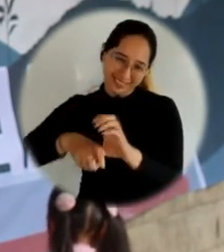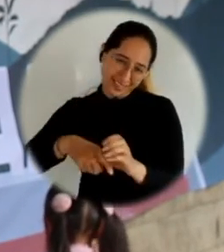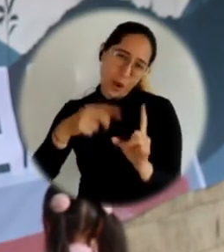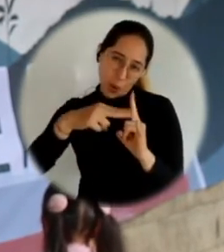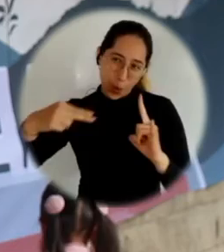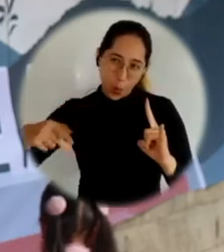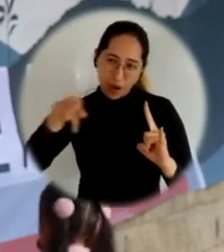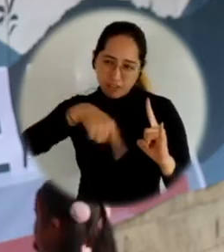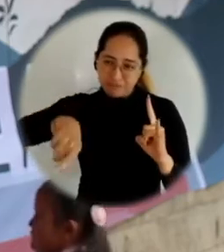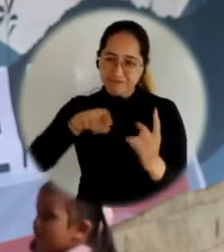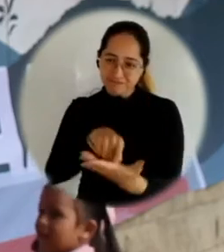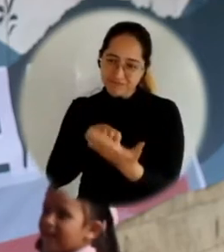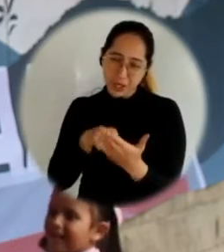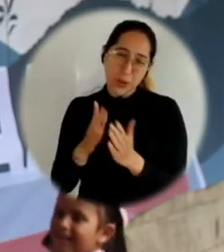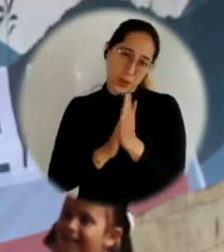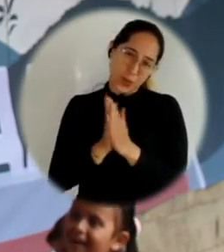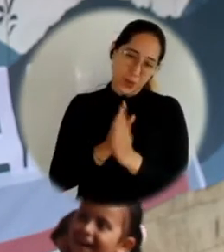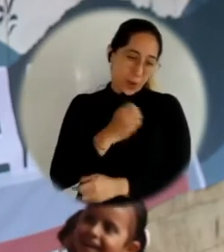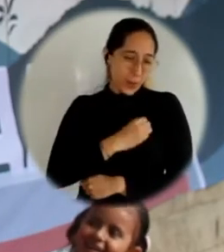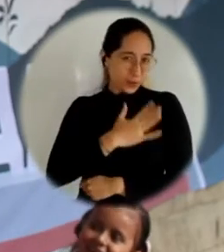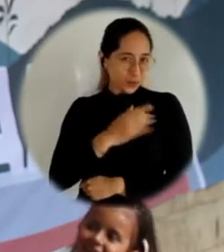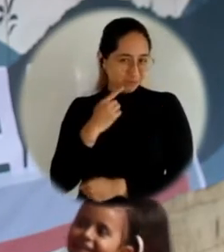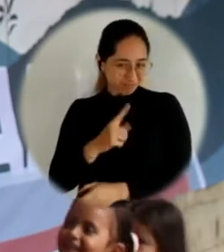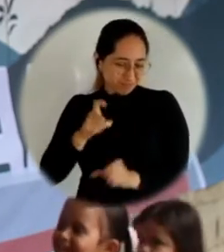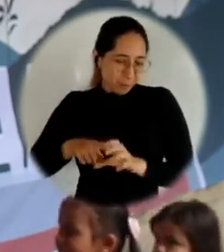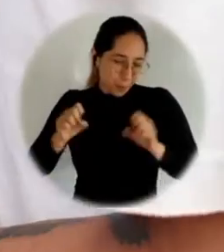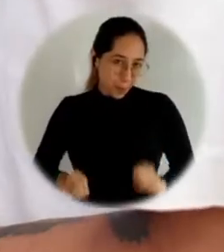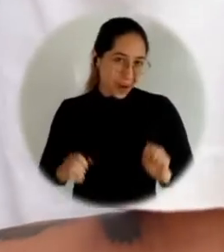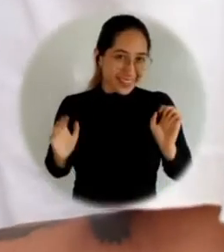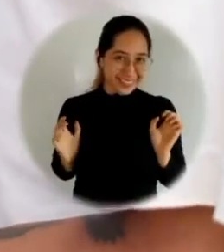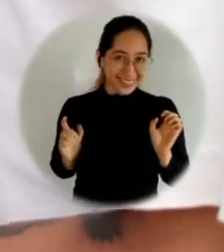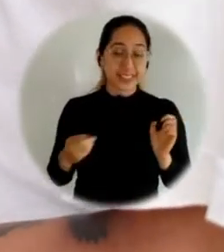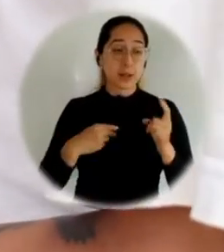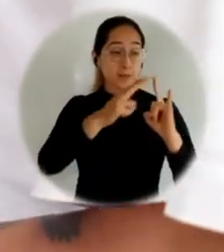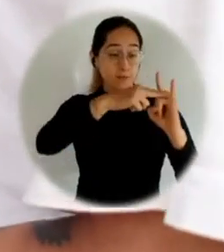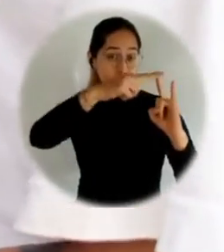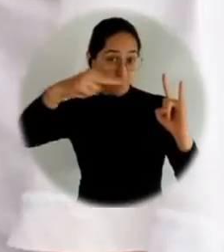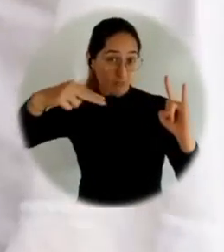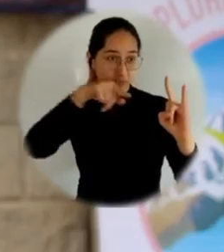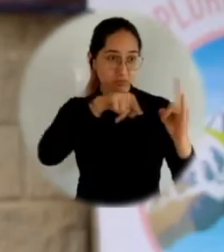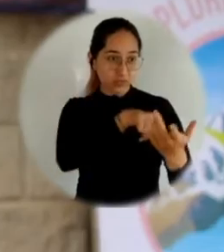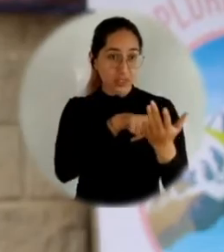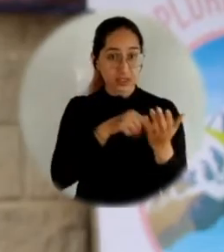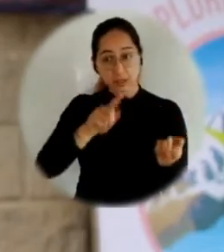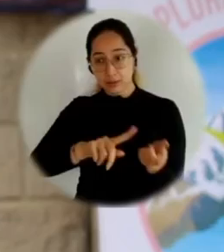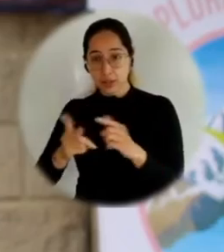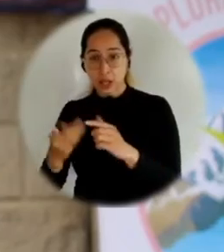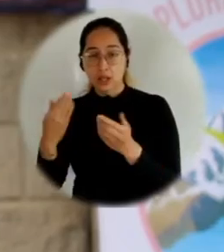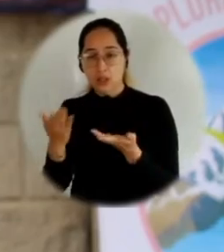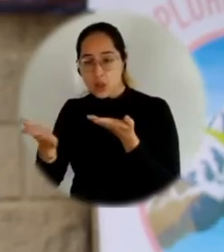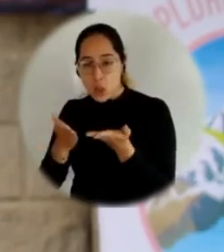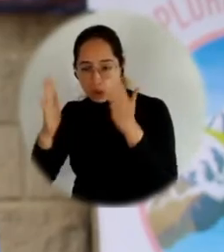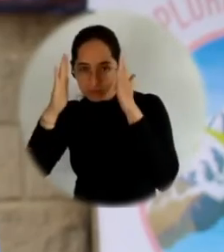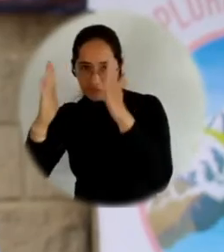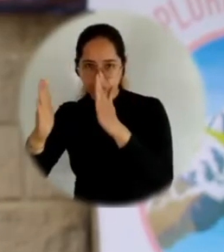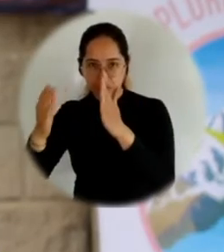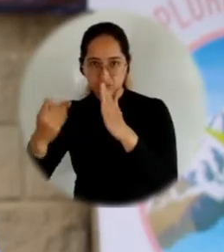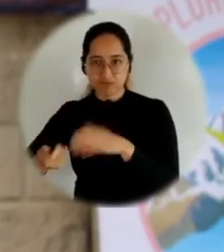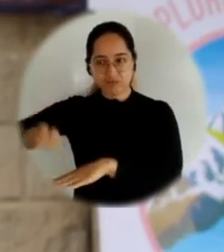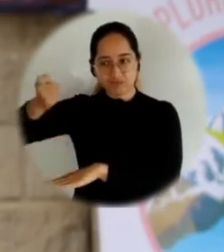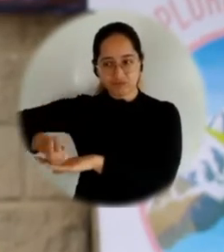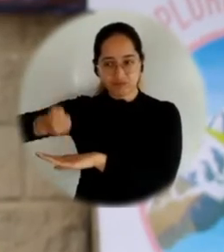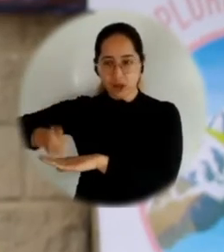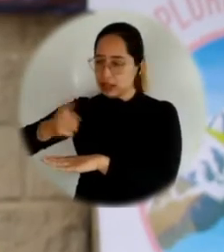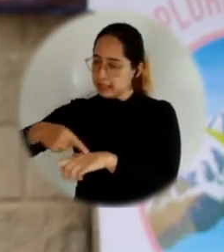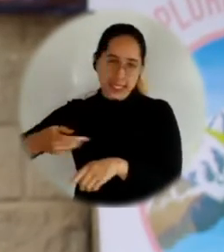pues ingresar a la Universidad del Magdalena y todas las oportunidades que nos dan. La Universidad del Magdalena y